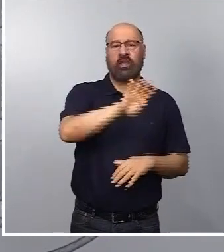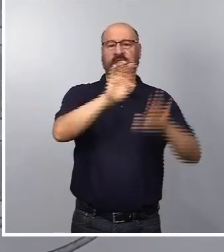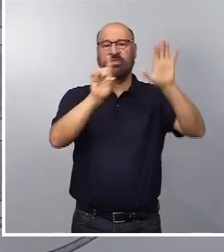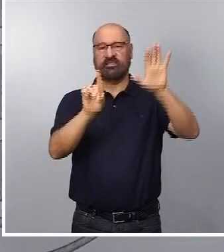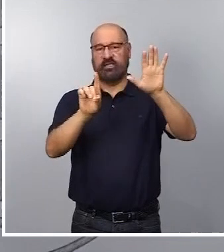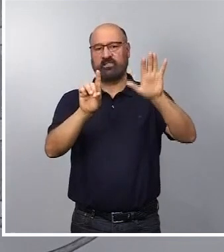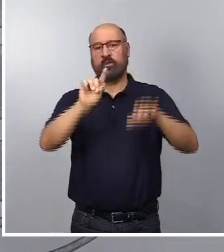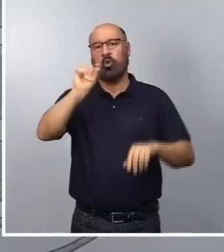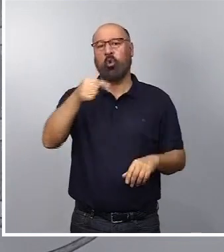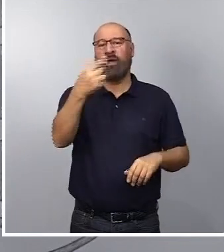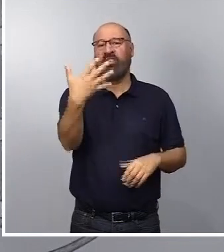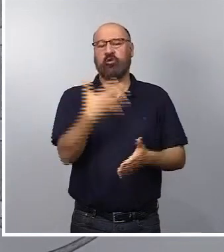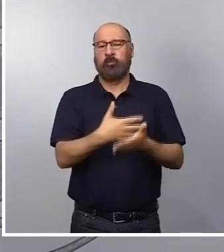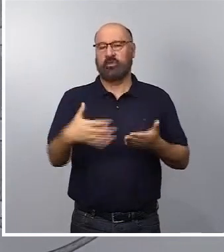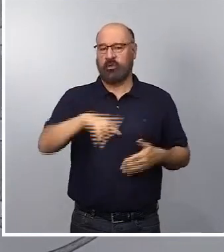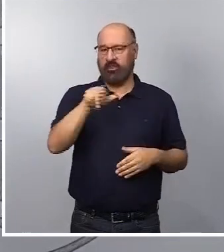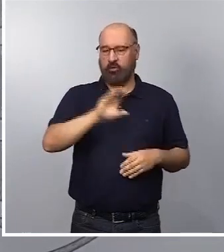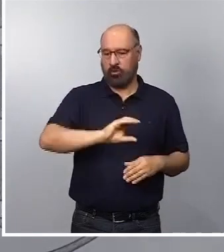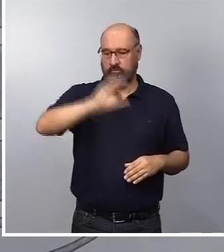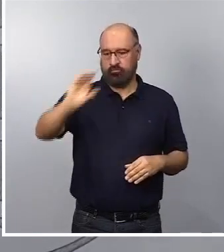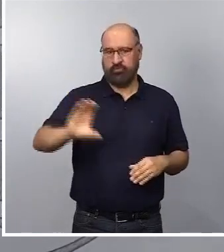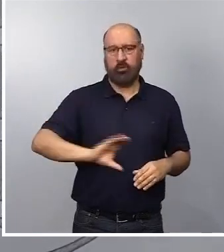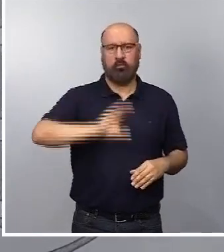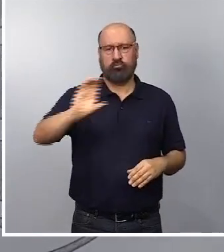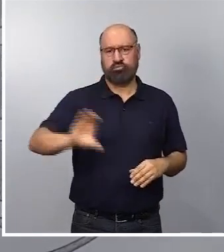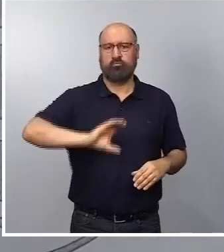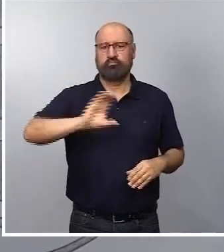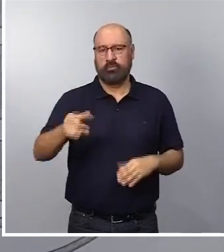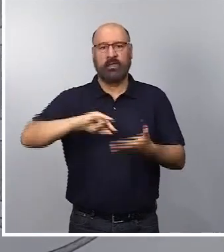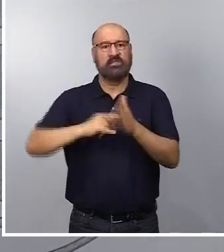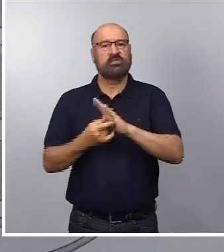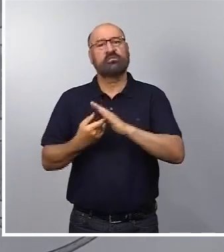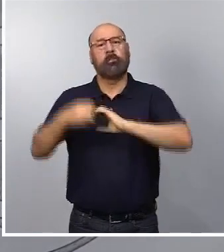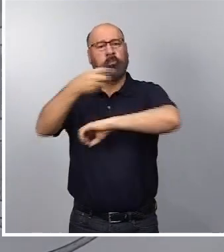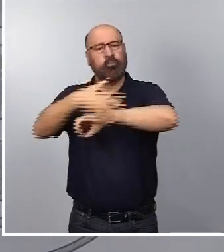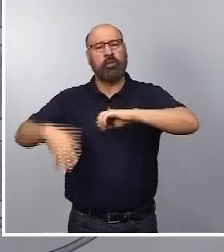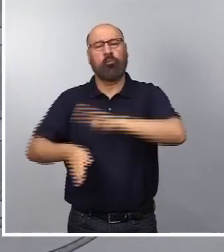millones de euros a garantizar la financiación de este sistema. Gracias.